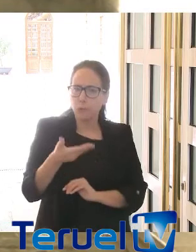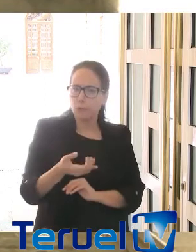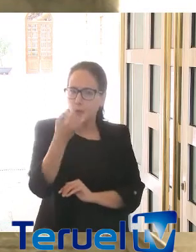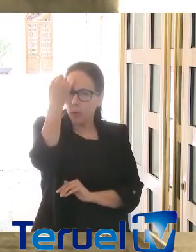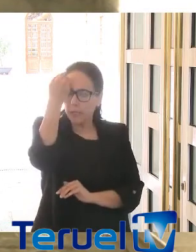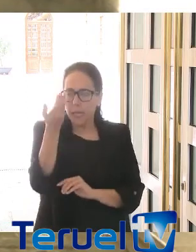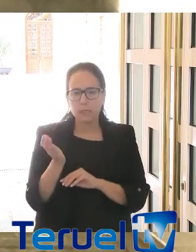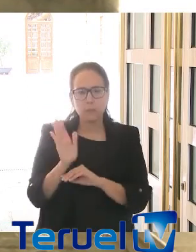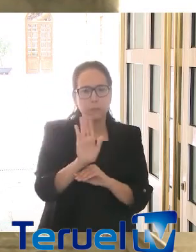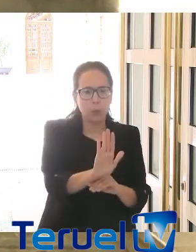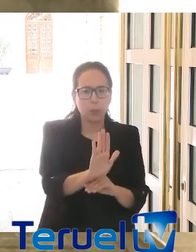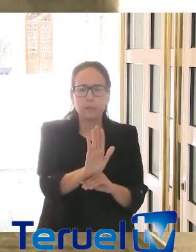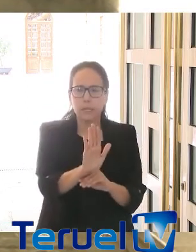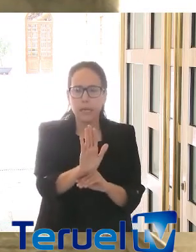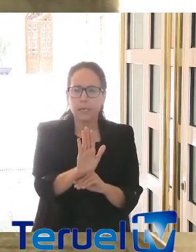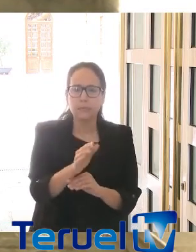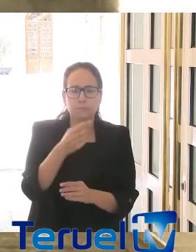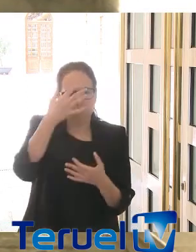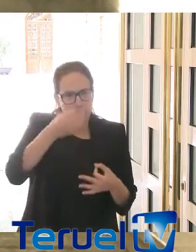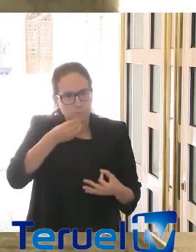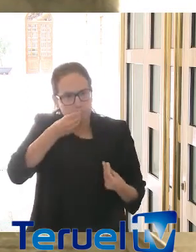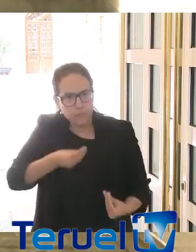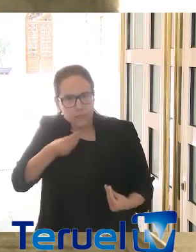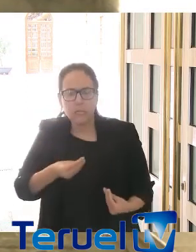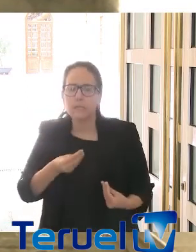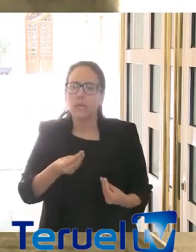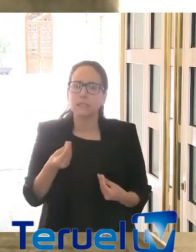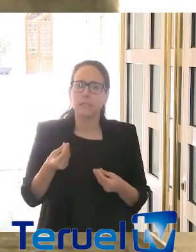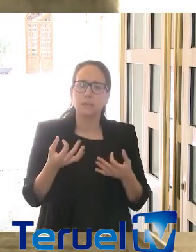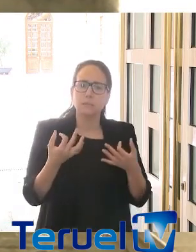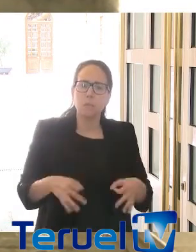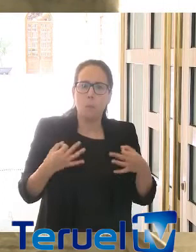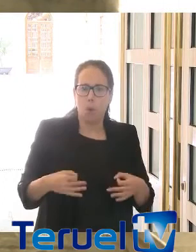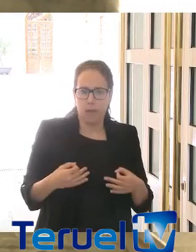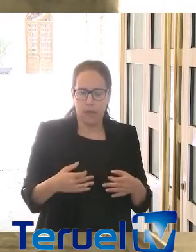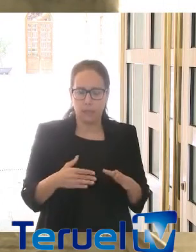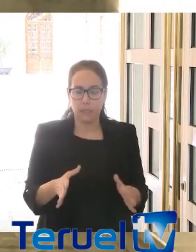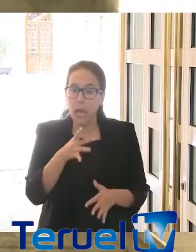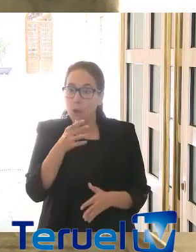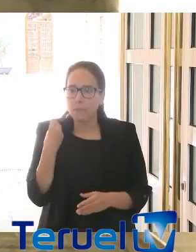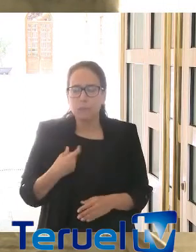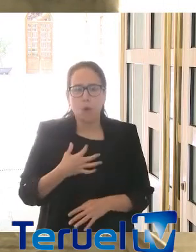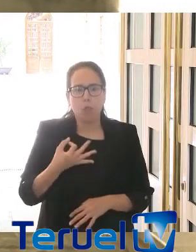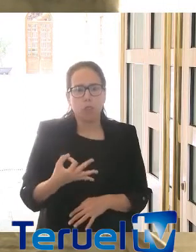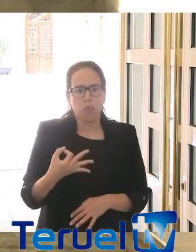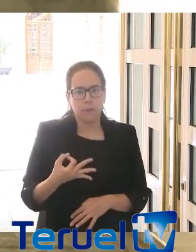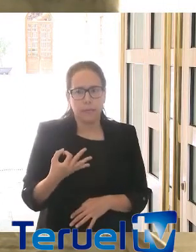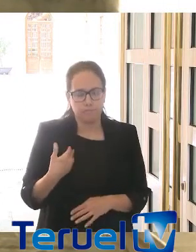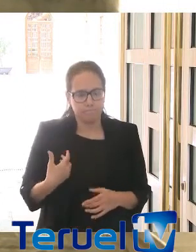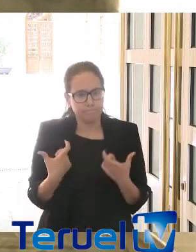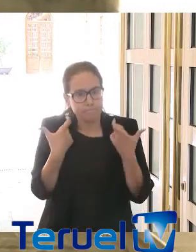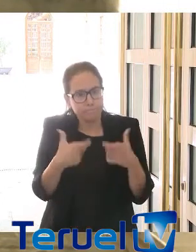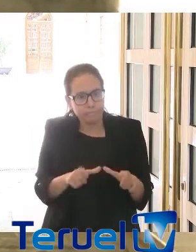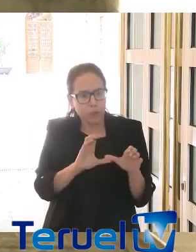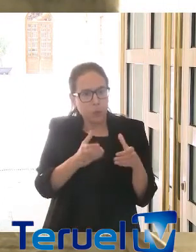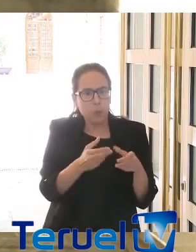y propuestas viables, sensatas, insisto, y moderadas. Tenemos ahora mismo un deber la clase política, los